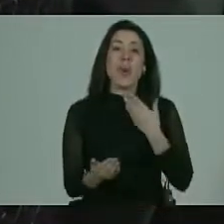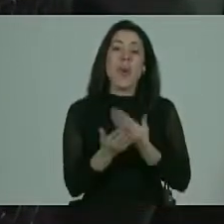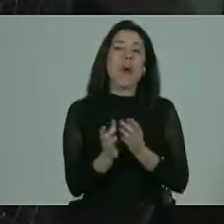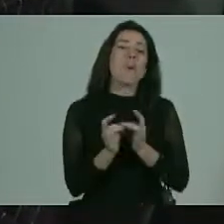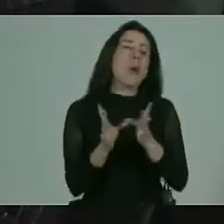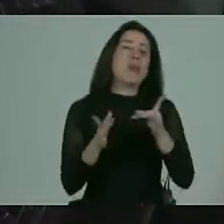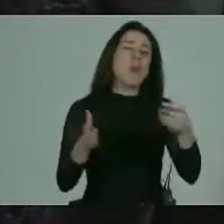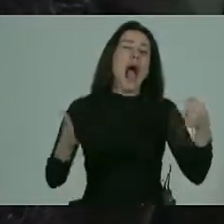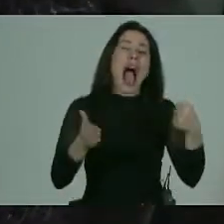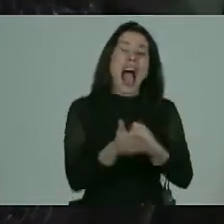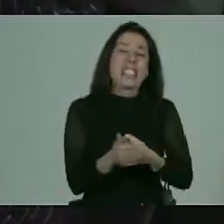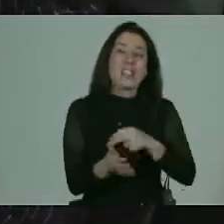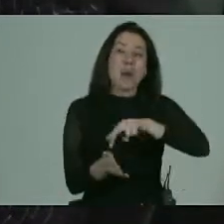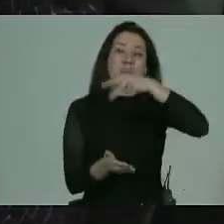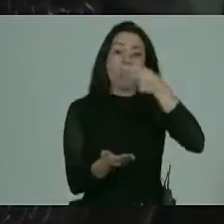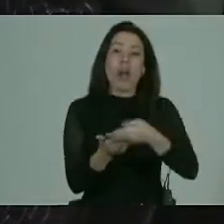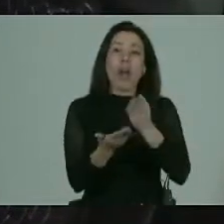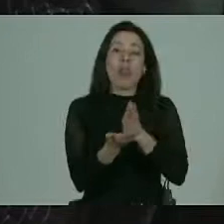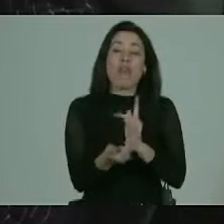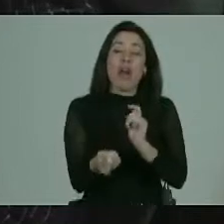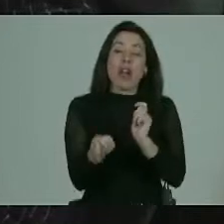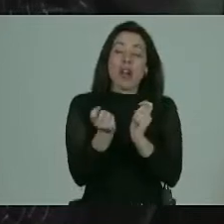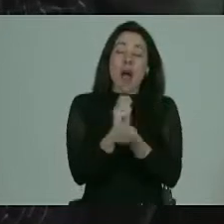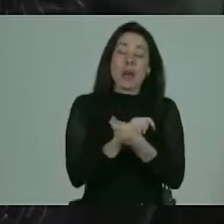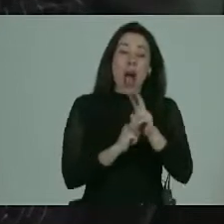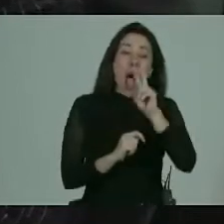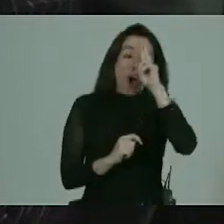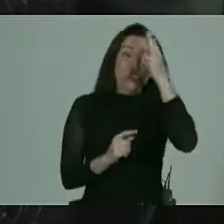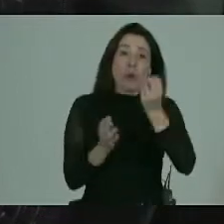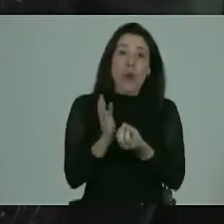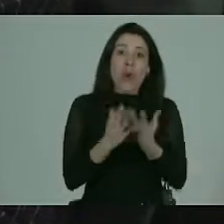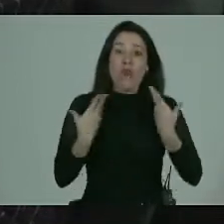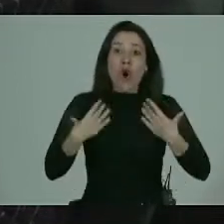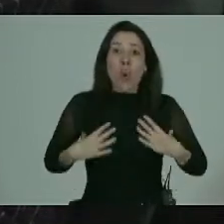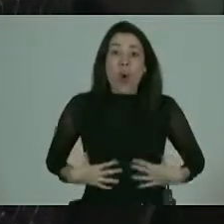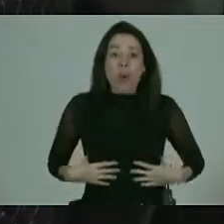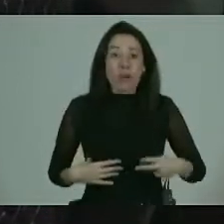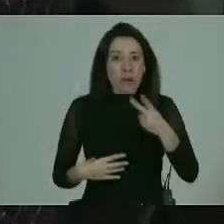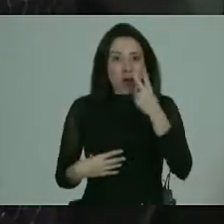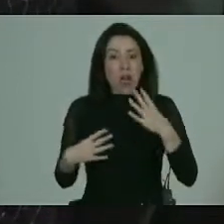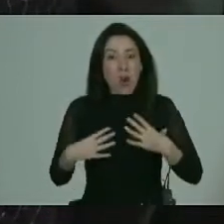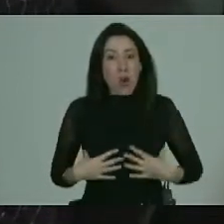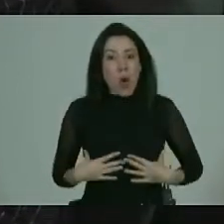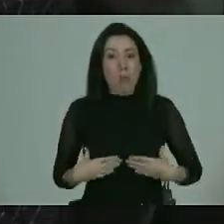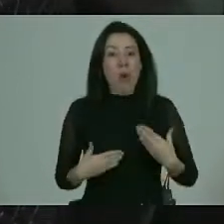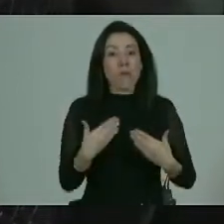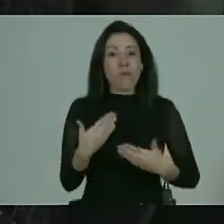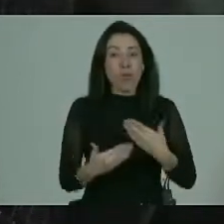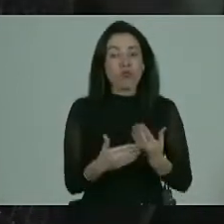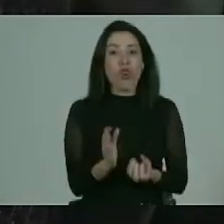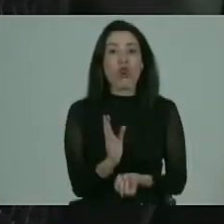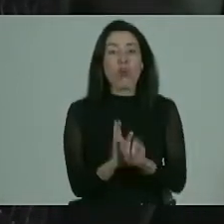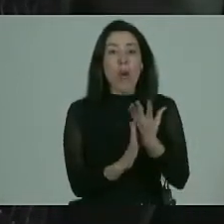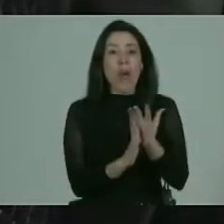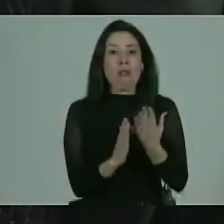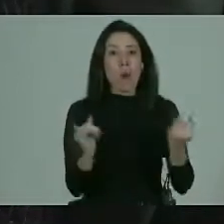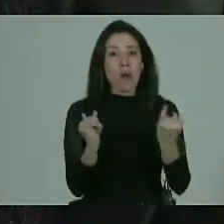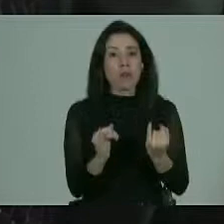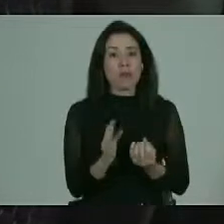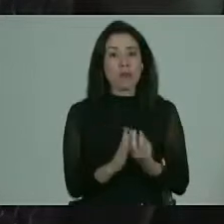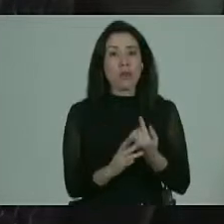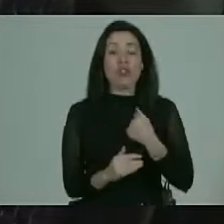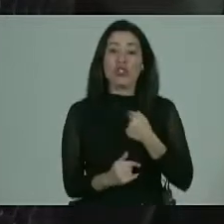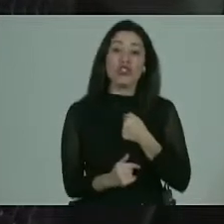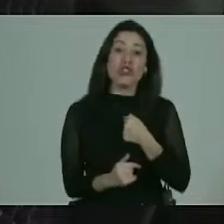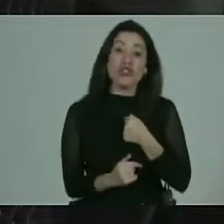accidente por ejemplo y tienes que adecuarte de nuevo a tu cuerpo te das cuenta que el cuerpo tiene una funcionalidad nueva o sea por